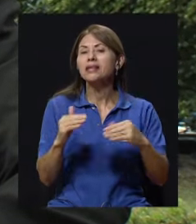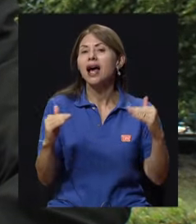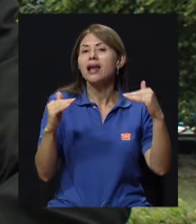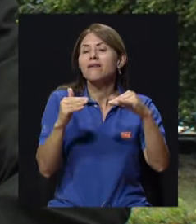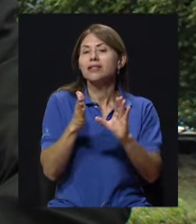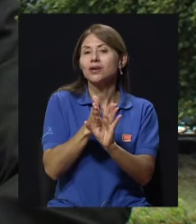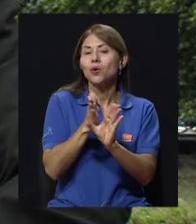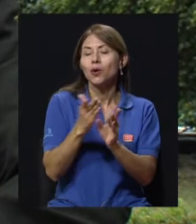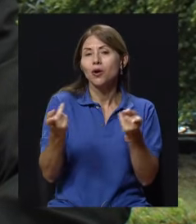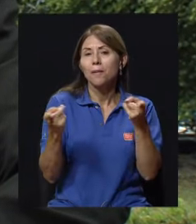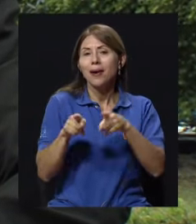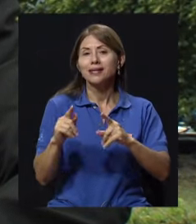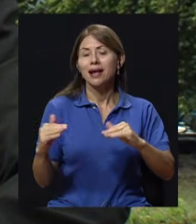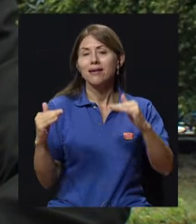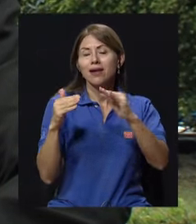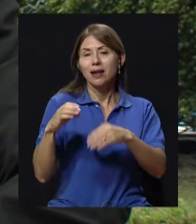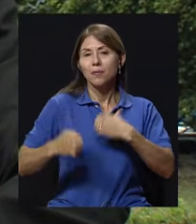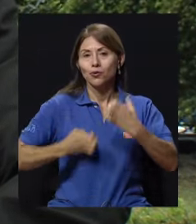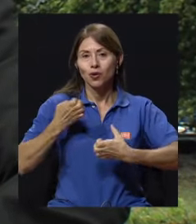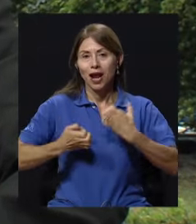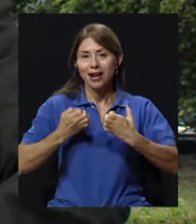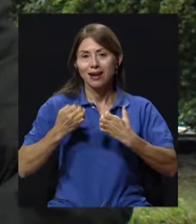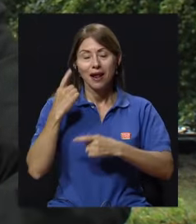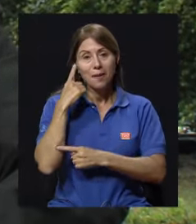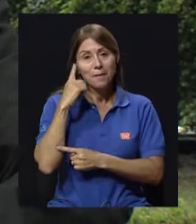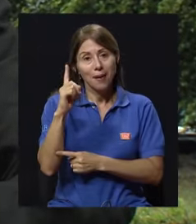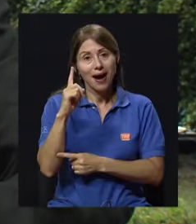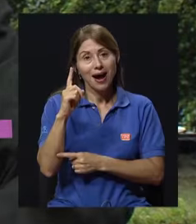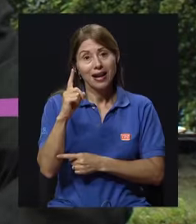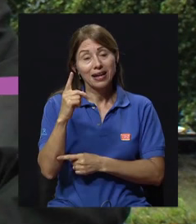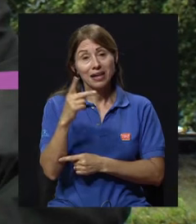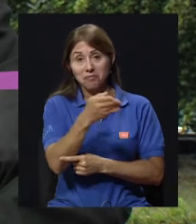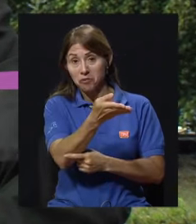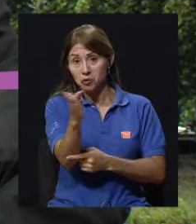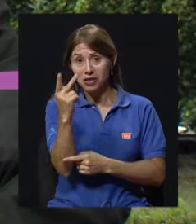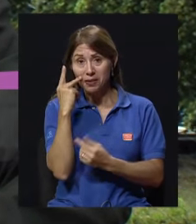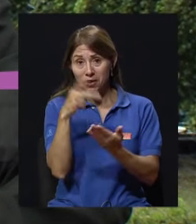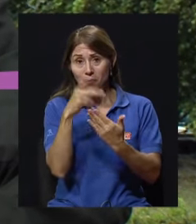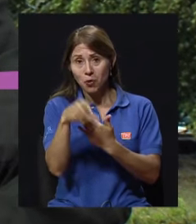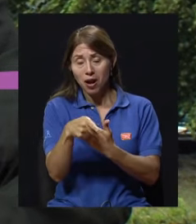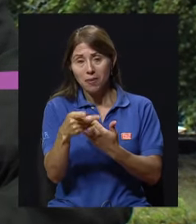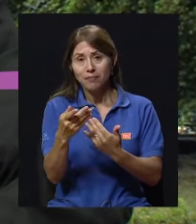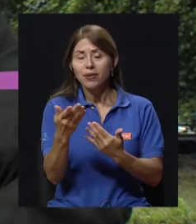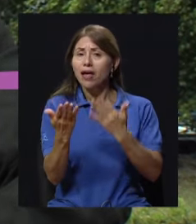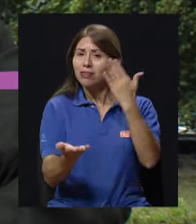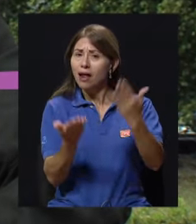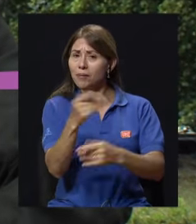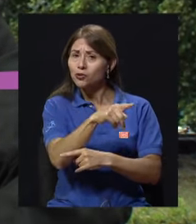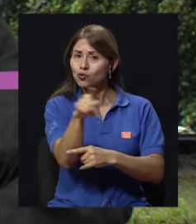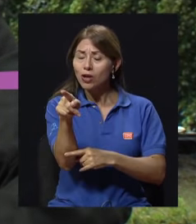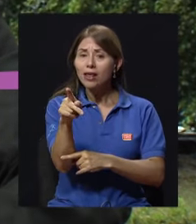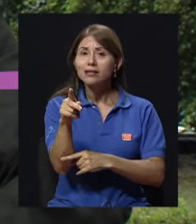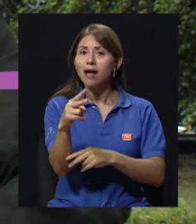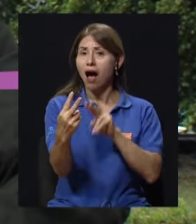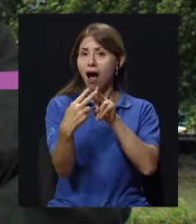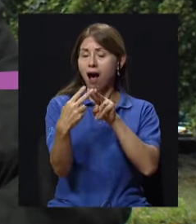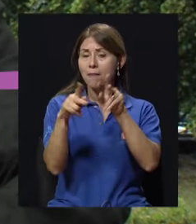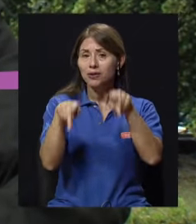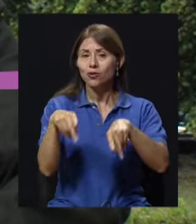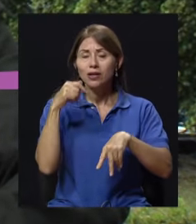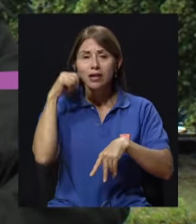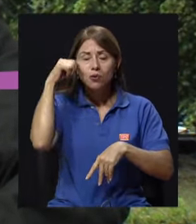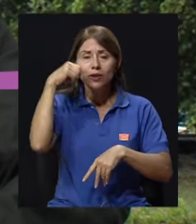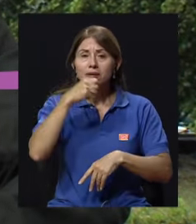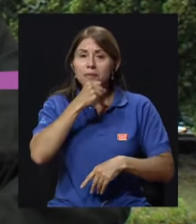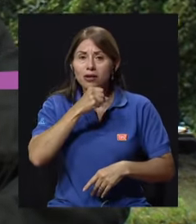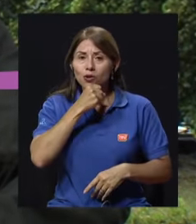psicológico, para que en nuestras casas, pues, las personas que están viendo y que tal vez tienen adultos mayores, a su cargo, a su responsabilidad, puedan